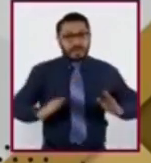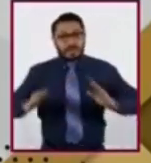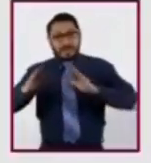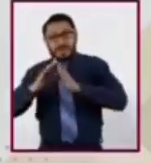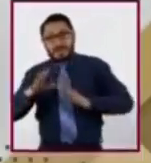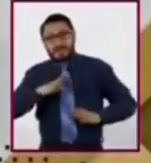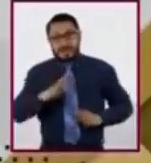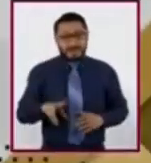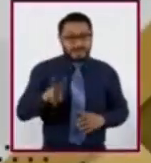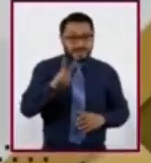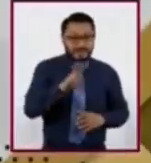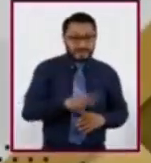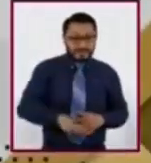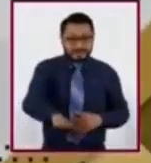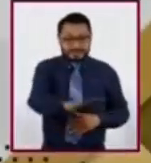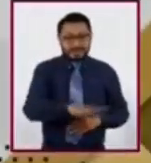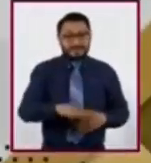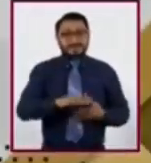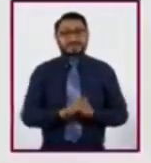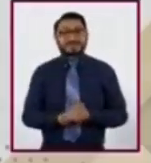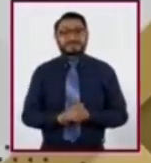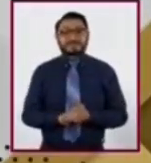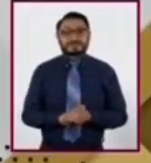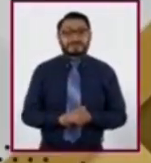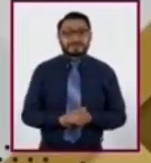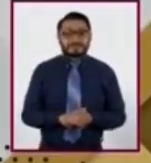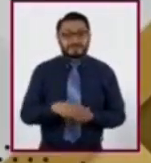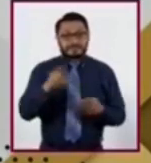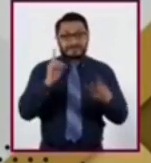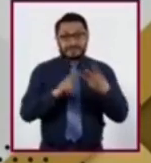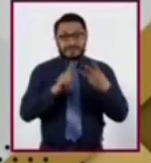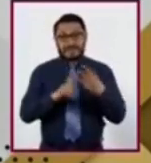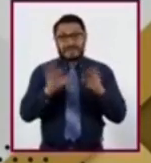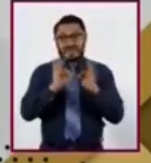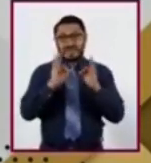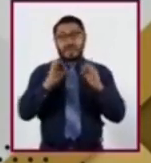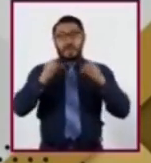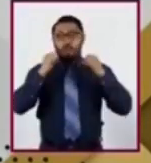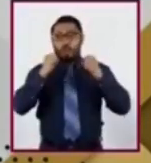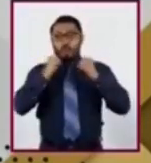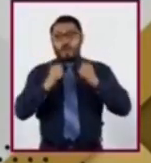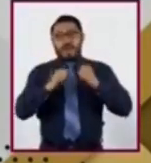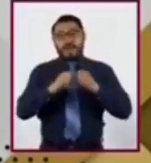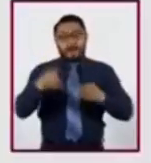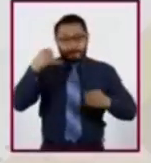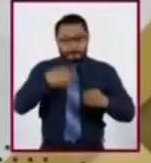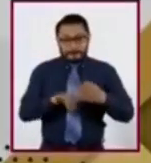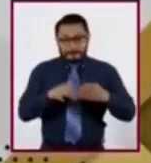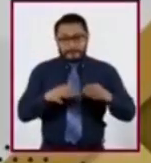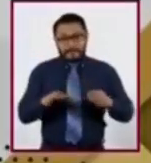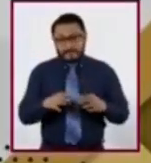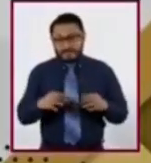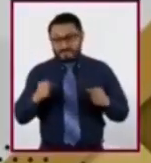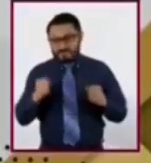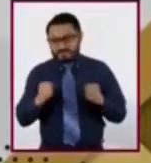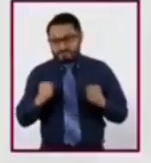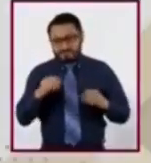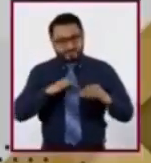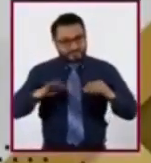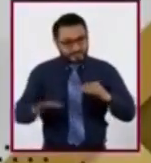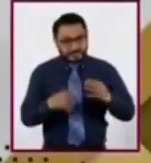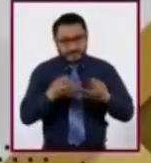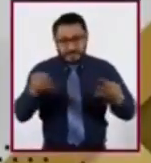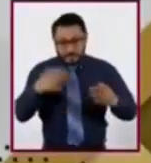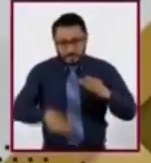cordillera o sierra. Tres. Es el tipo de fuerzas que ocurren en las capas internas de la Tierra. Cuatro.